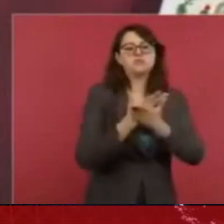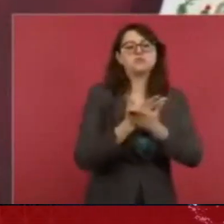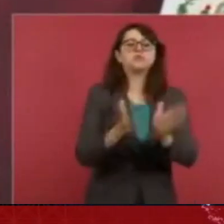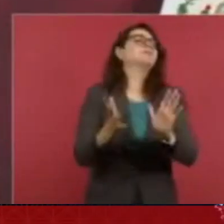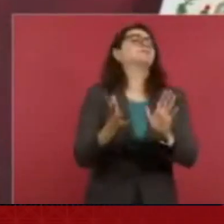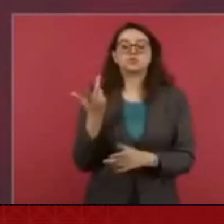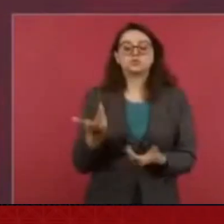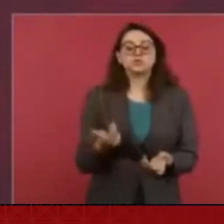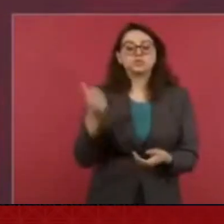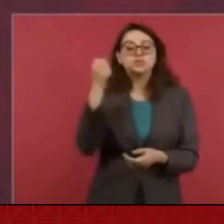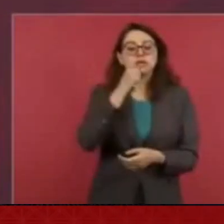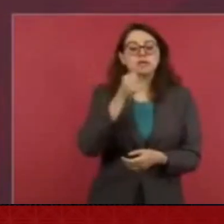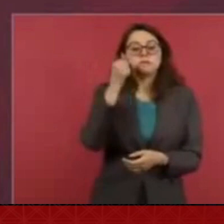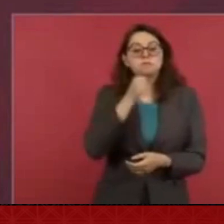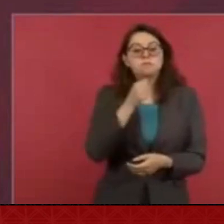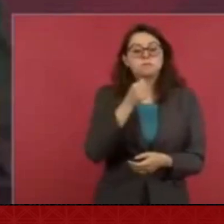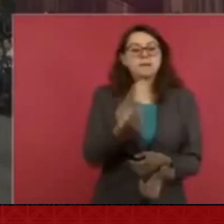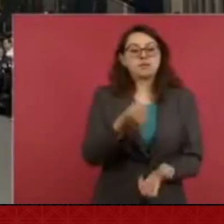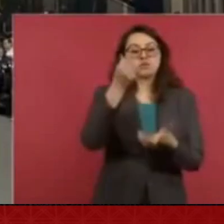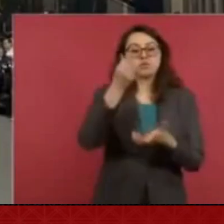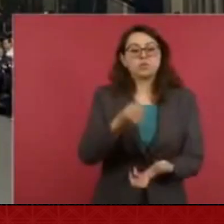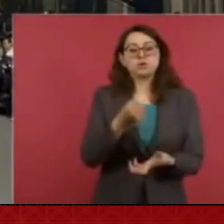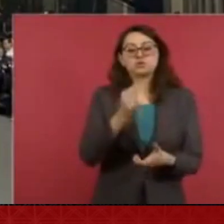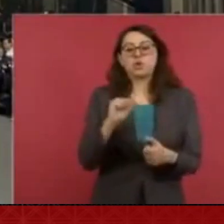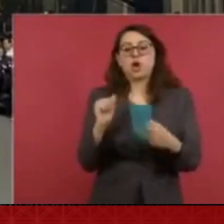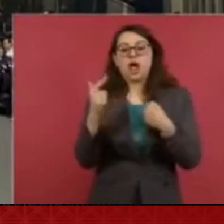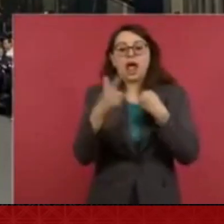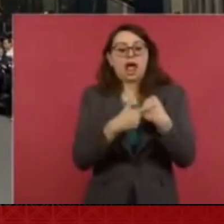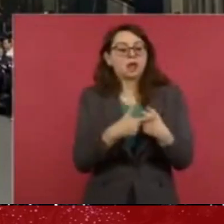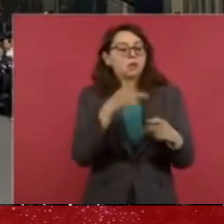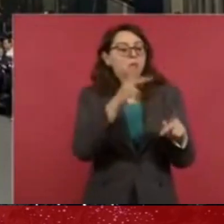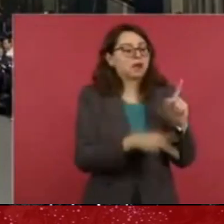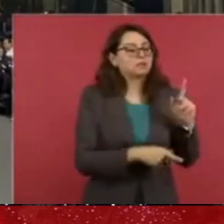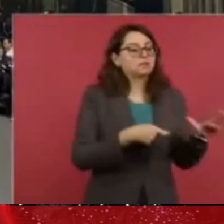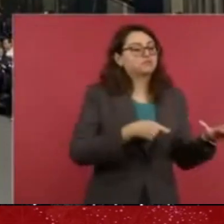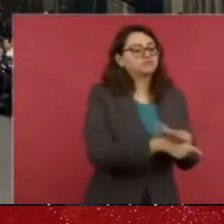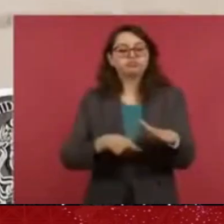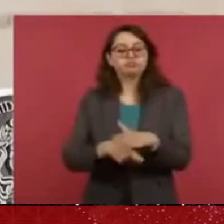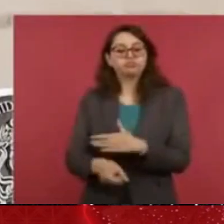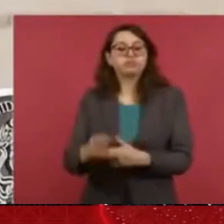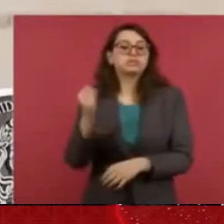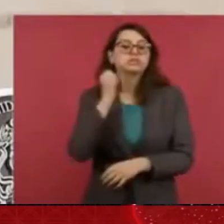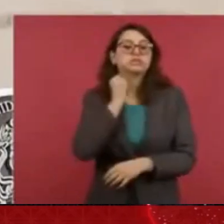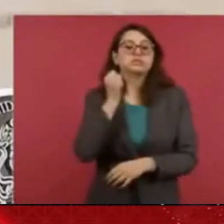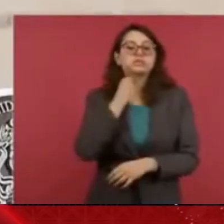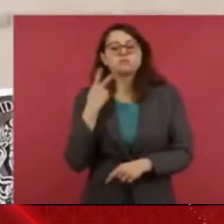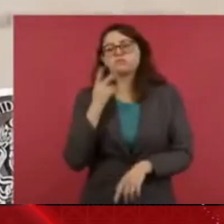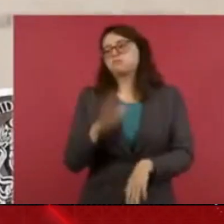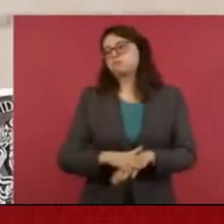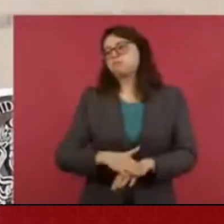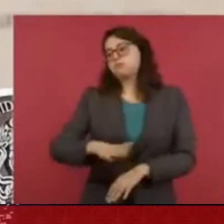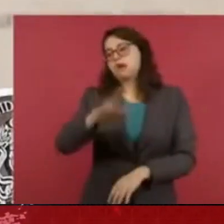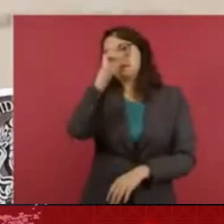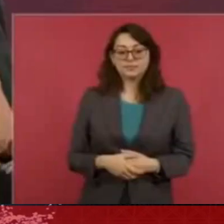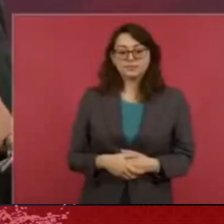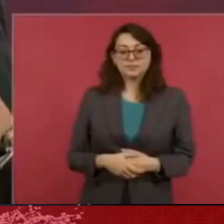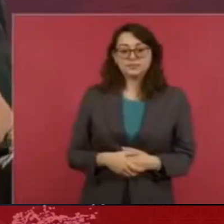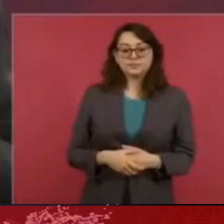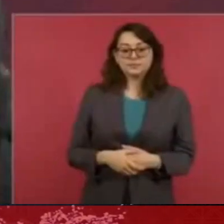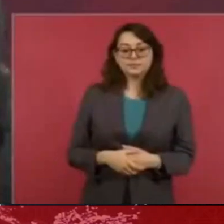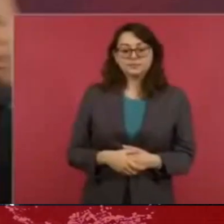diputado le tocaba una cantidad. A los senadores, a los coordinadores, muchísimo. Bueno,